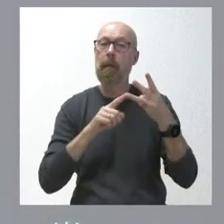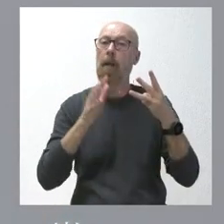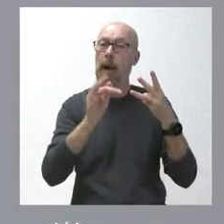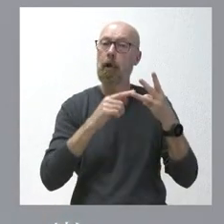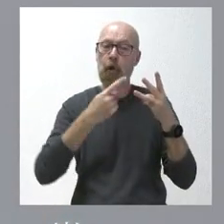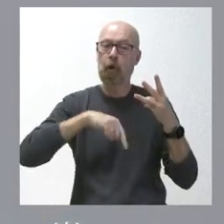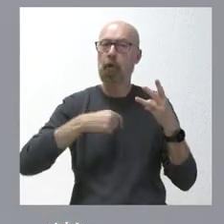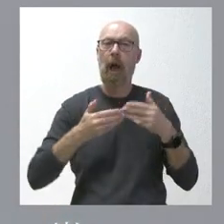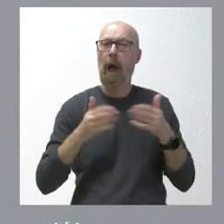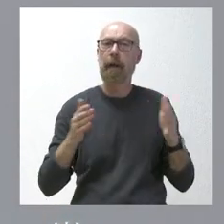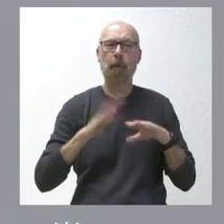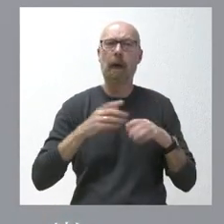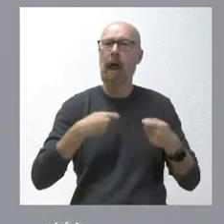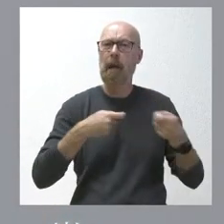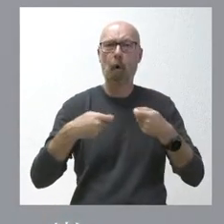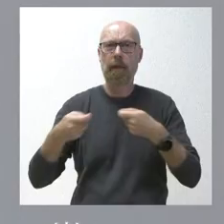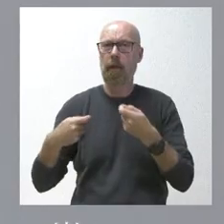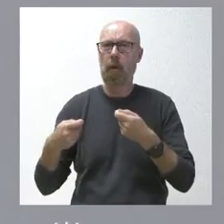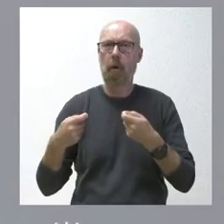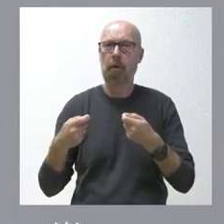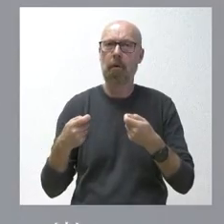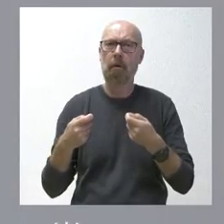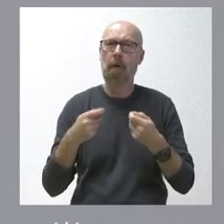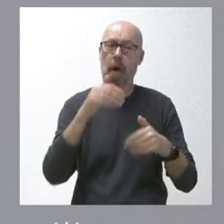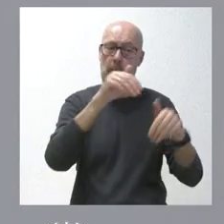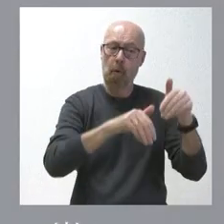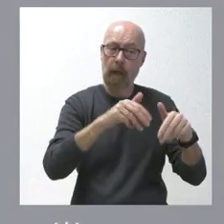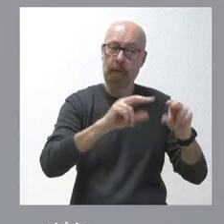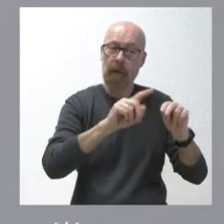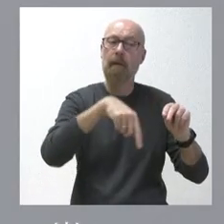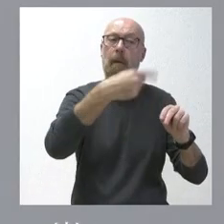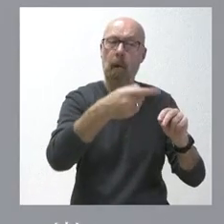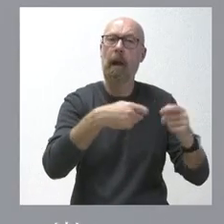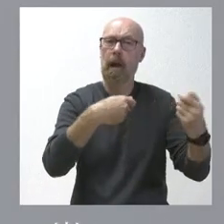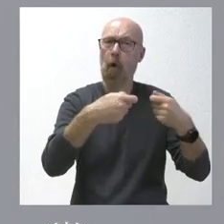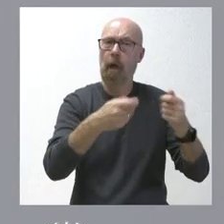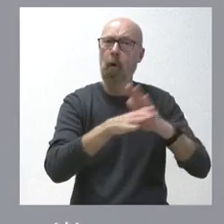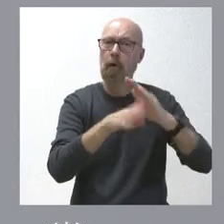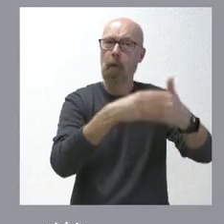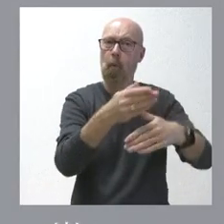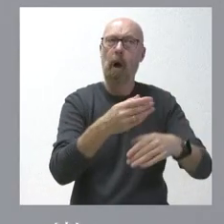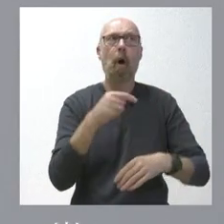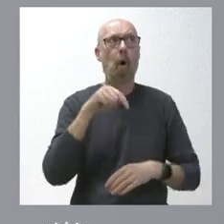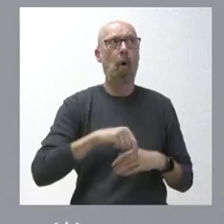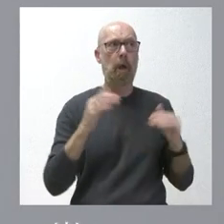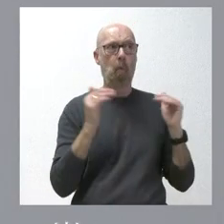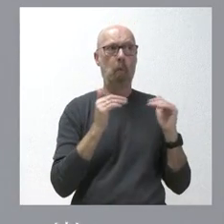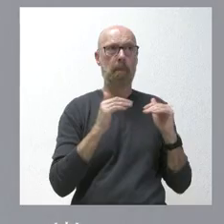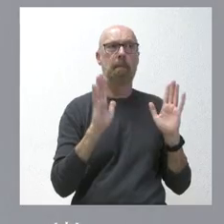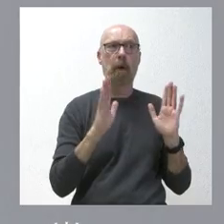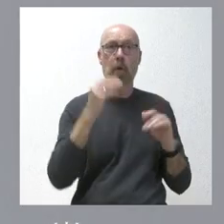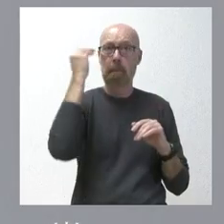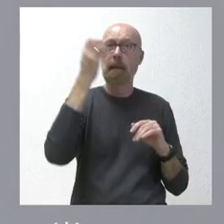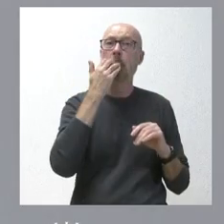la negociación, incluso el día después de la votación del techo de gastos. Hoy es jueves, pero incluso pensando en el jueves siguiente,